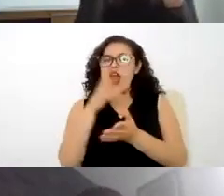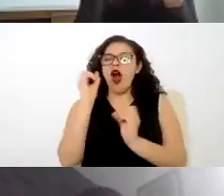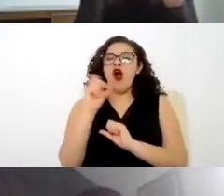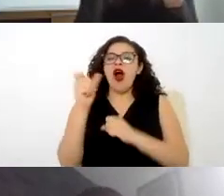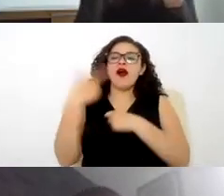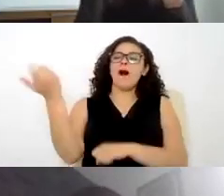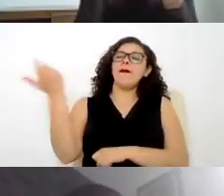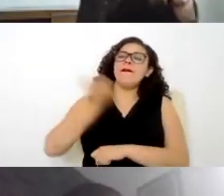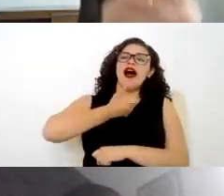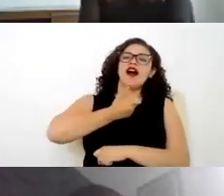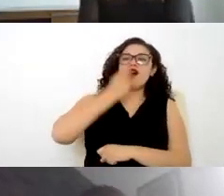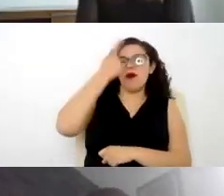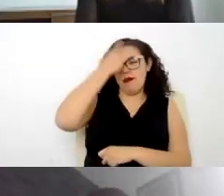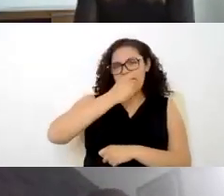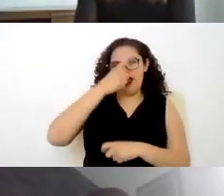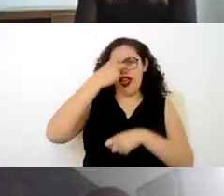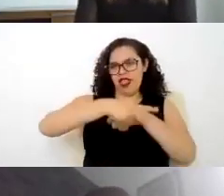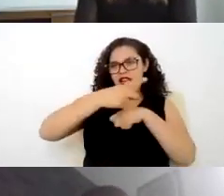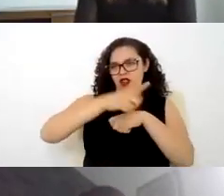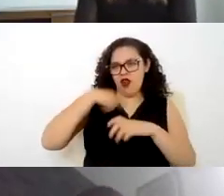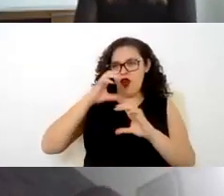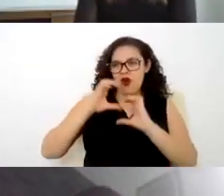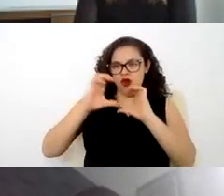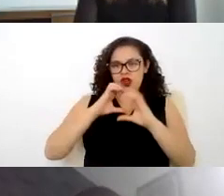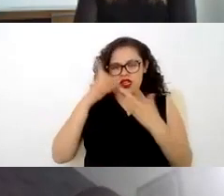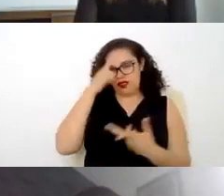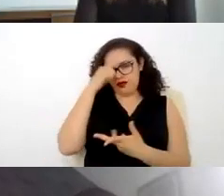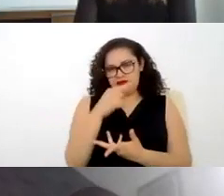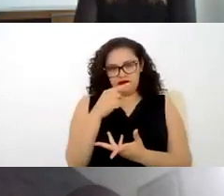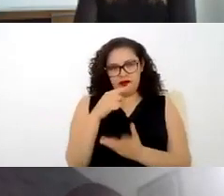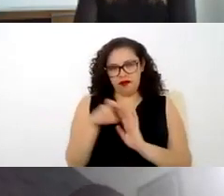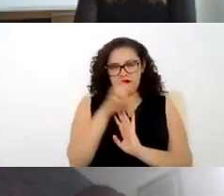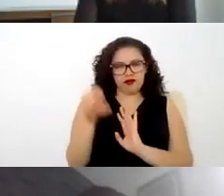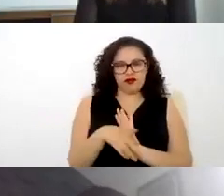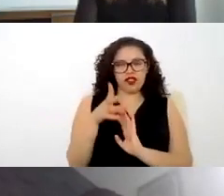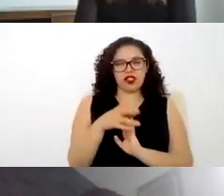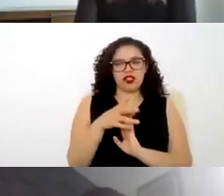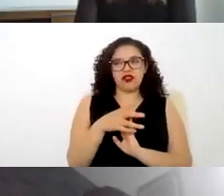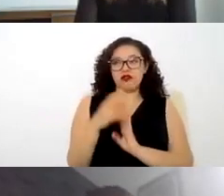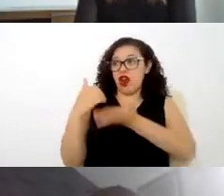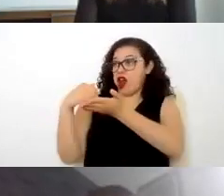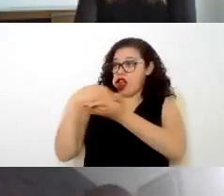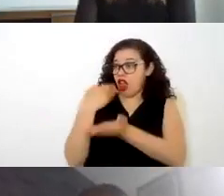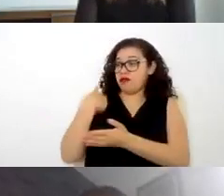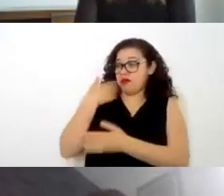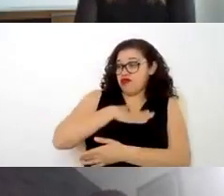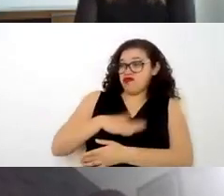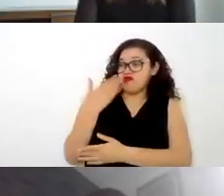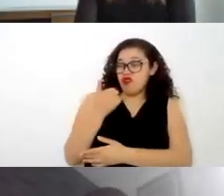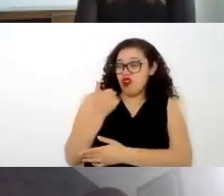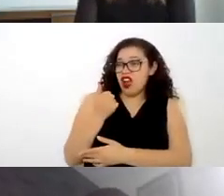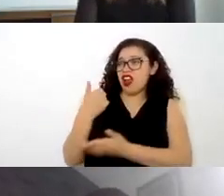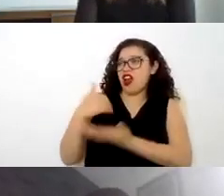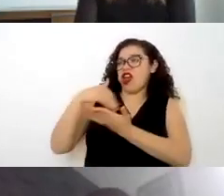por ejemplo en este rubro entraría un despido injustificado justamente como veíamos uno de los